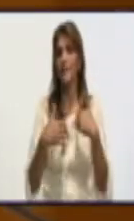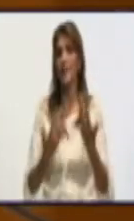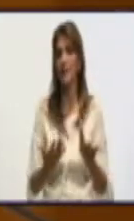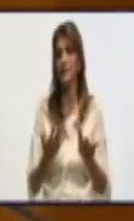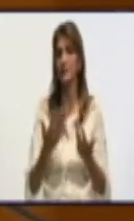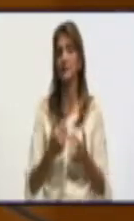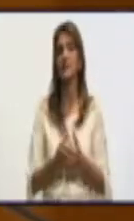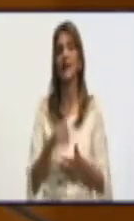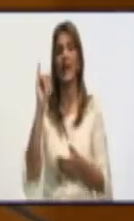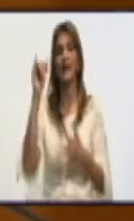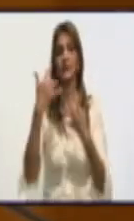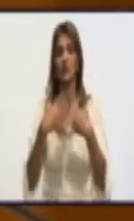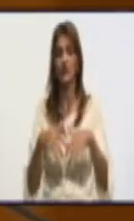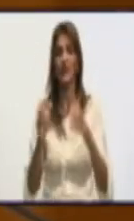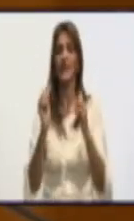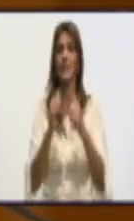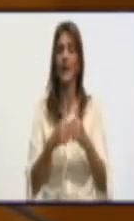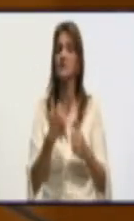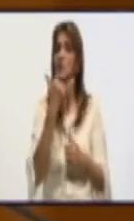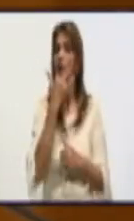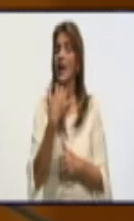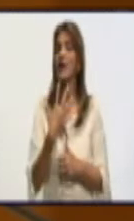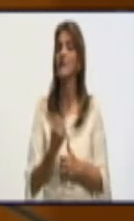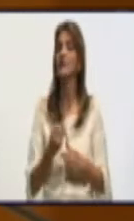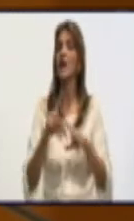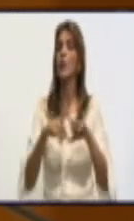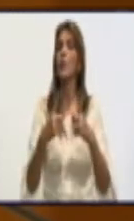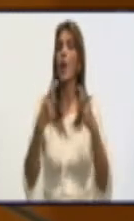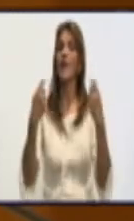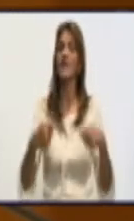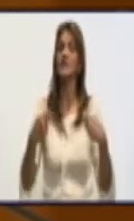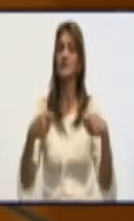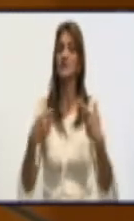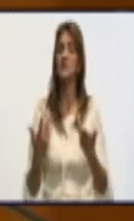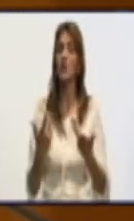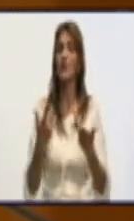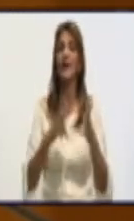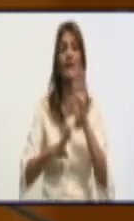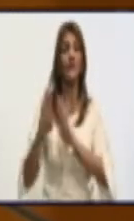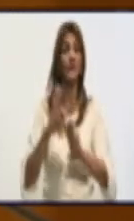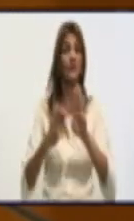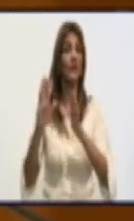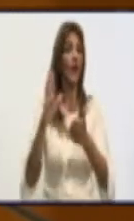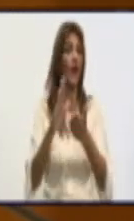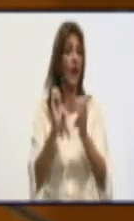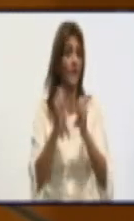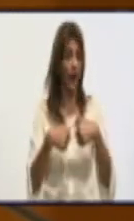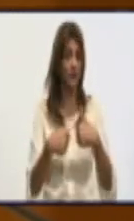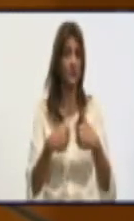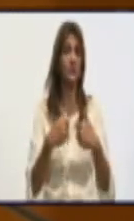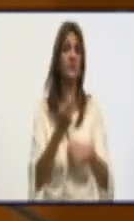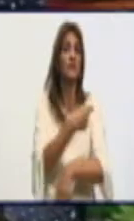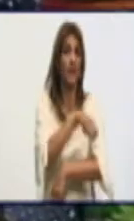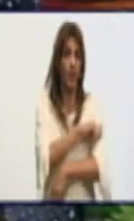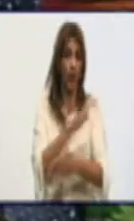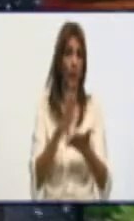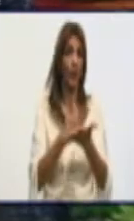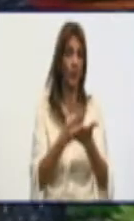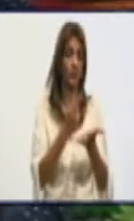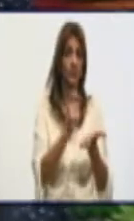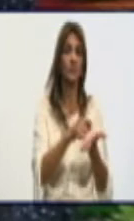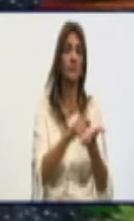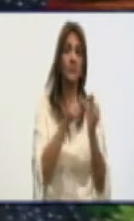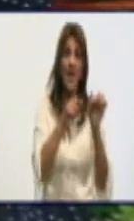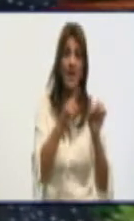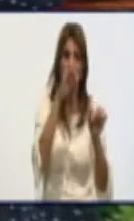del pan se le hubieran afectado a partir de la decisión del país de que hay que defender el pan de la población, que lo hace la industria local alimentaria. Ahora, Roger, yo te